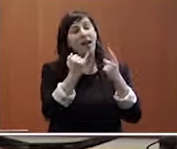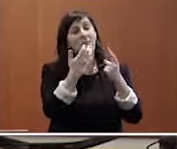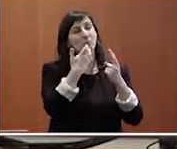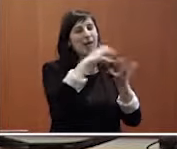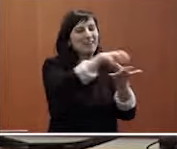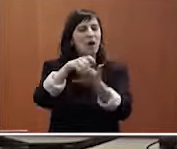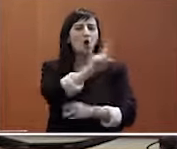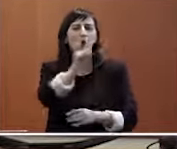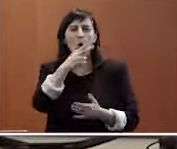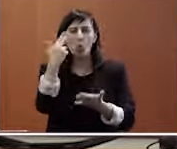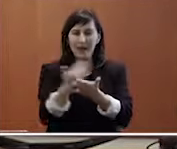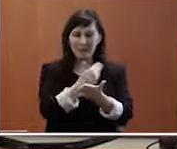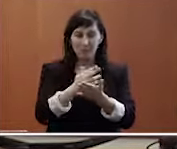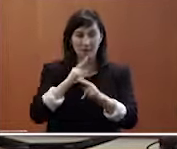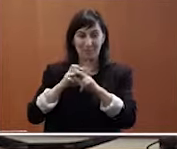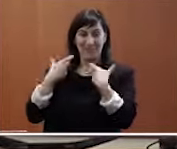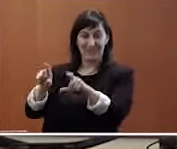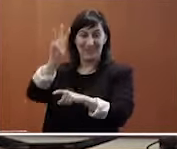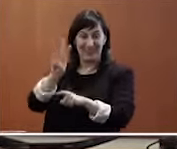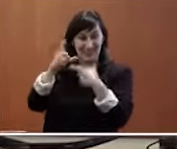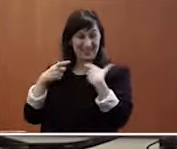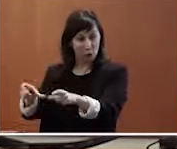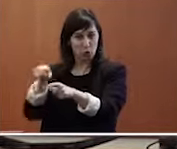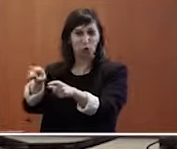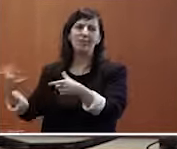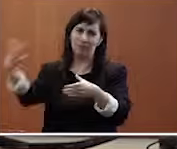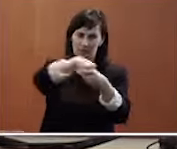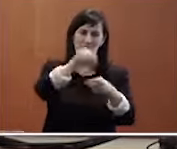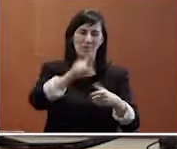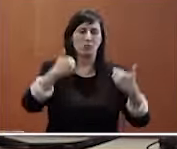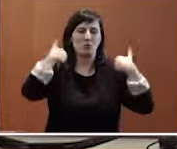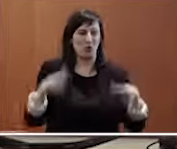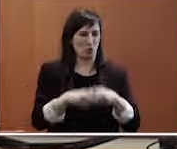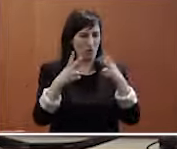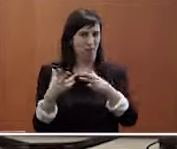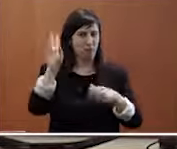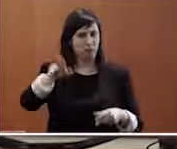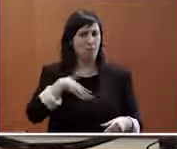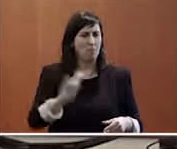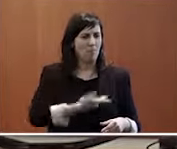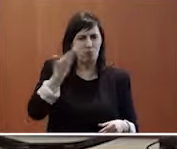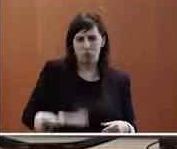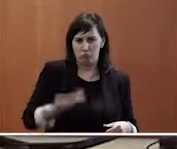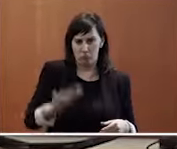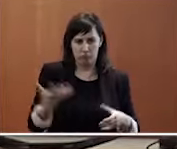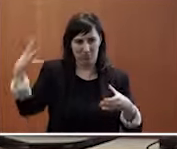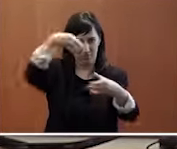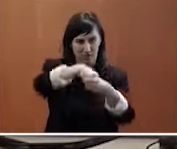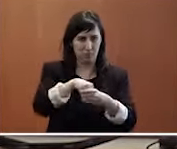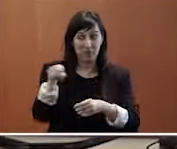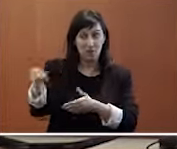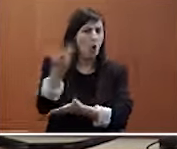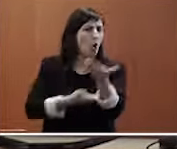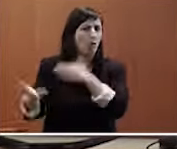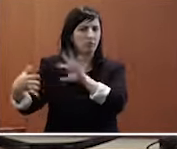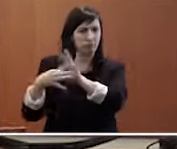que también llamamos del tercer sector en España, juegan un papel importantísimo. Se han convertido, diríamos, en el colaborador